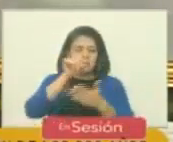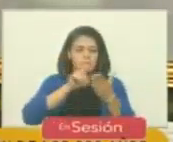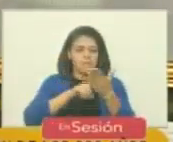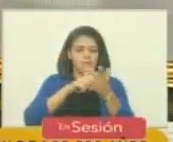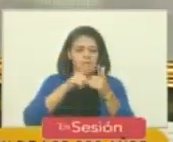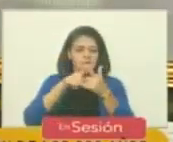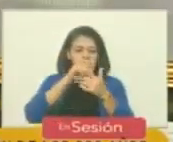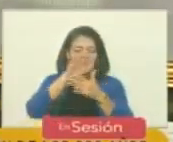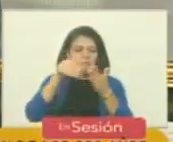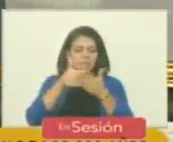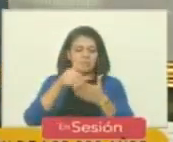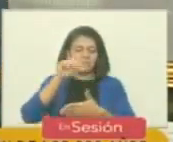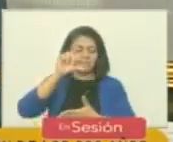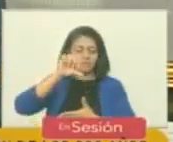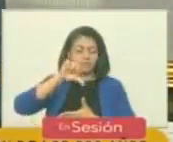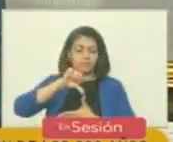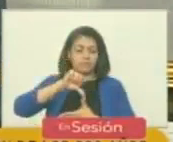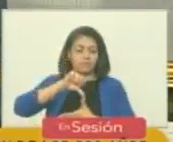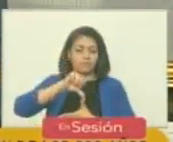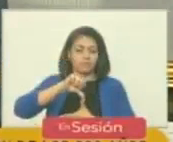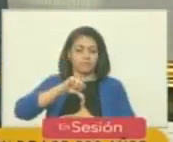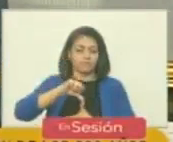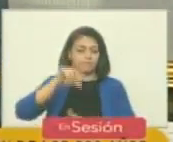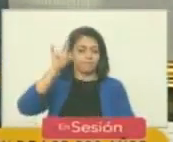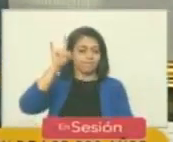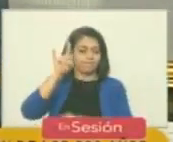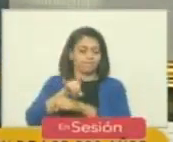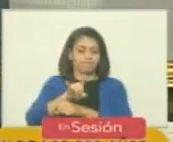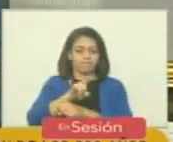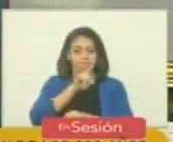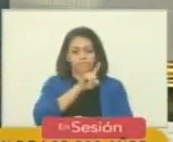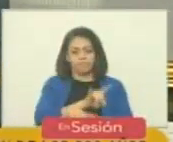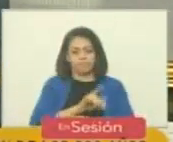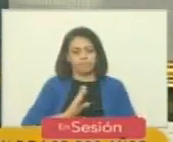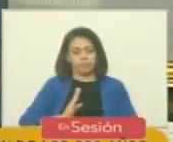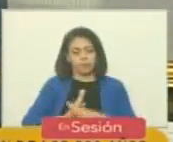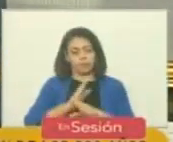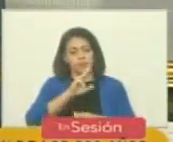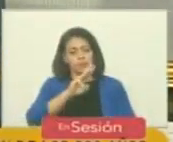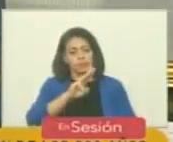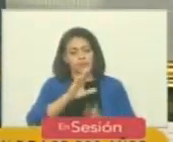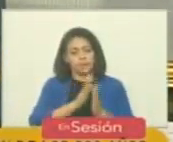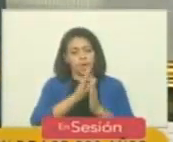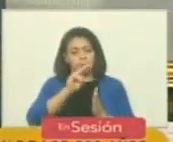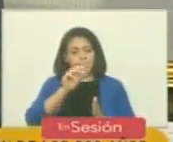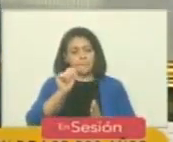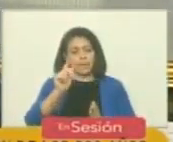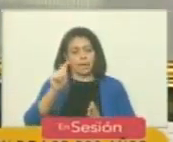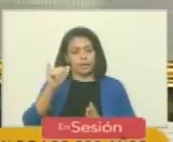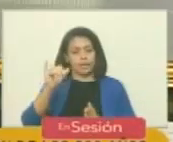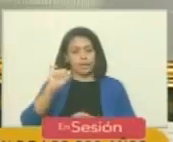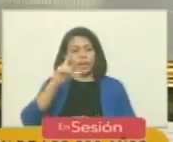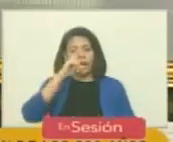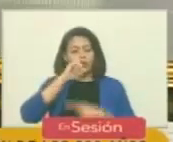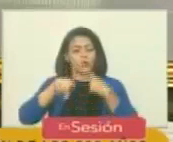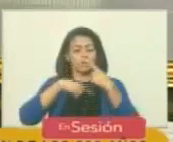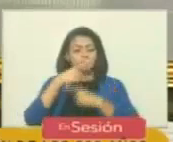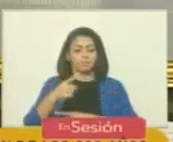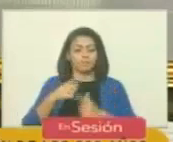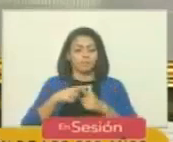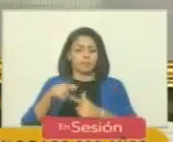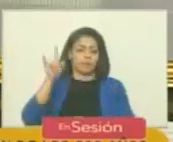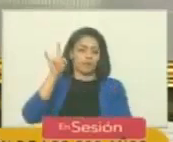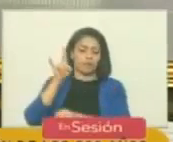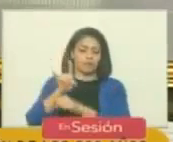de toda Sudamérica a la traición contra San Martín que pocos años después se convertiría en una